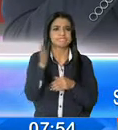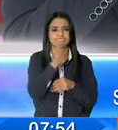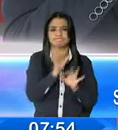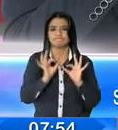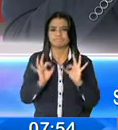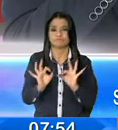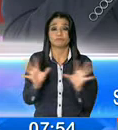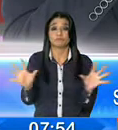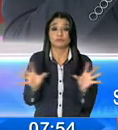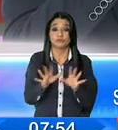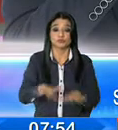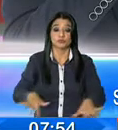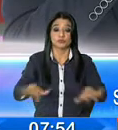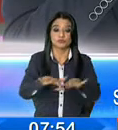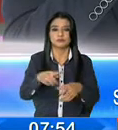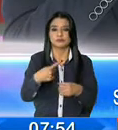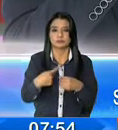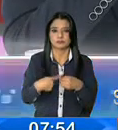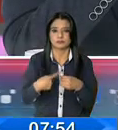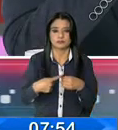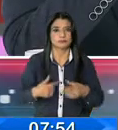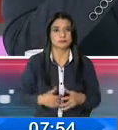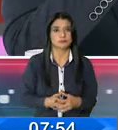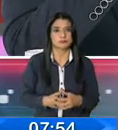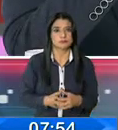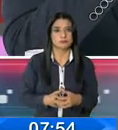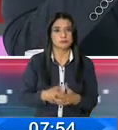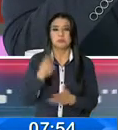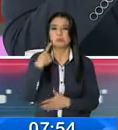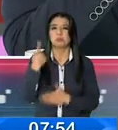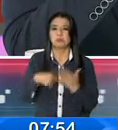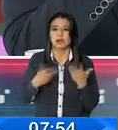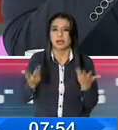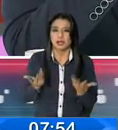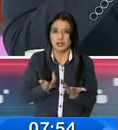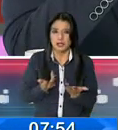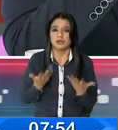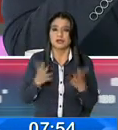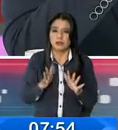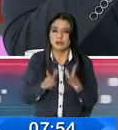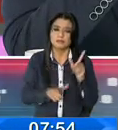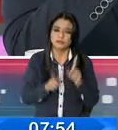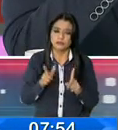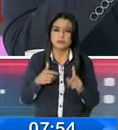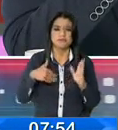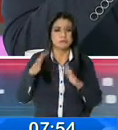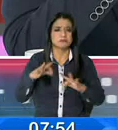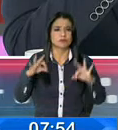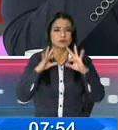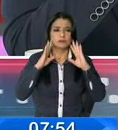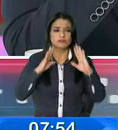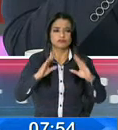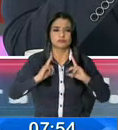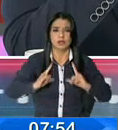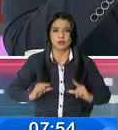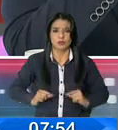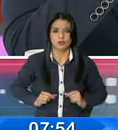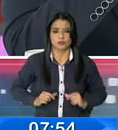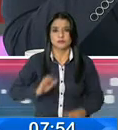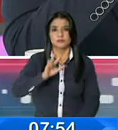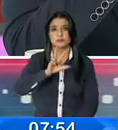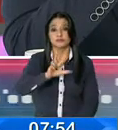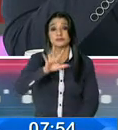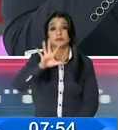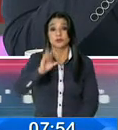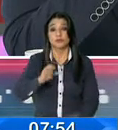el Distrito Metropolitano de Quito para justamente resguardar la salud de las personas. Hemos clausurado más de 350